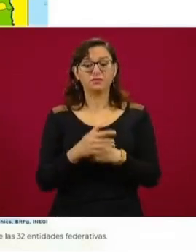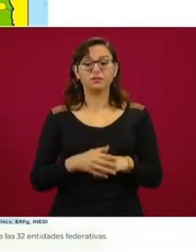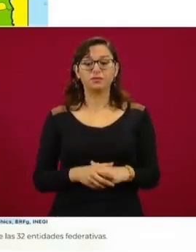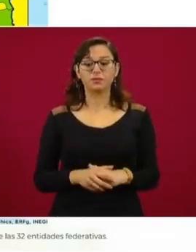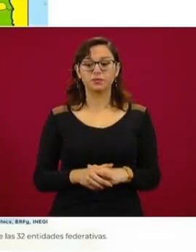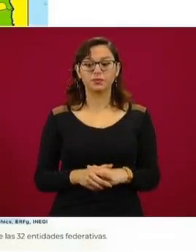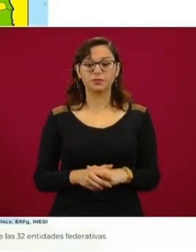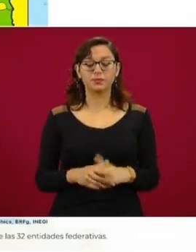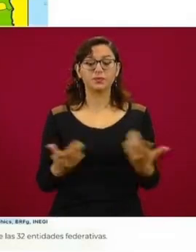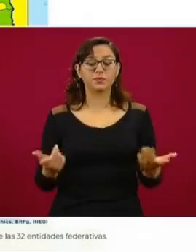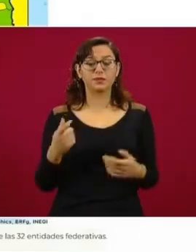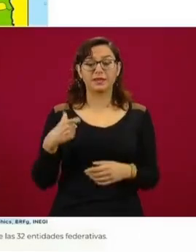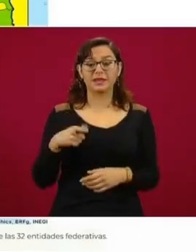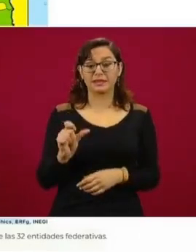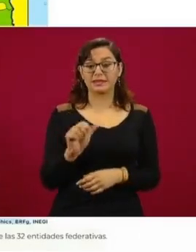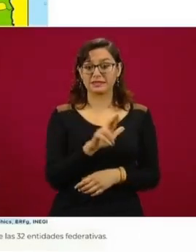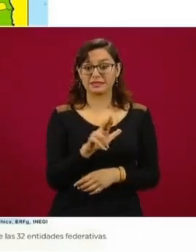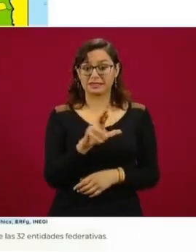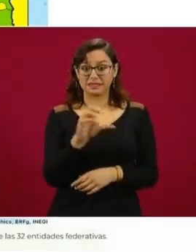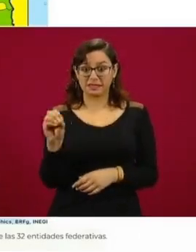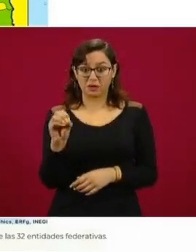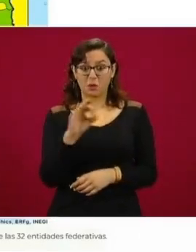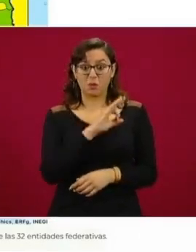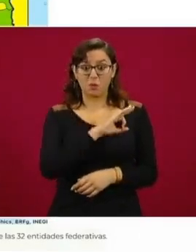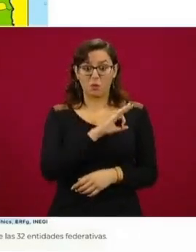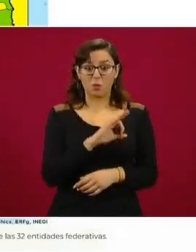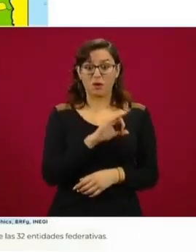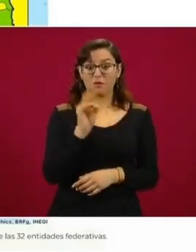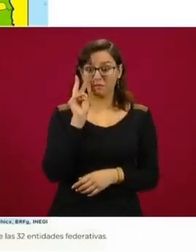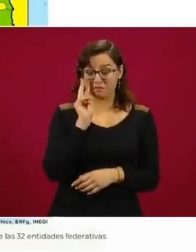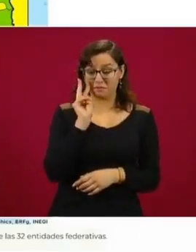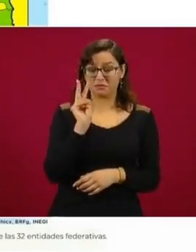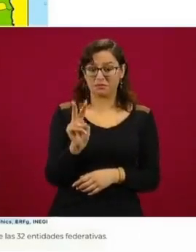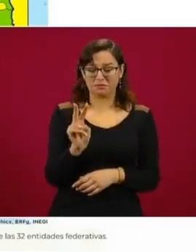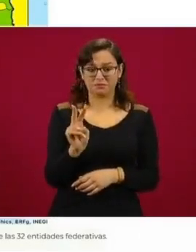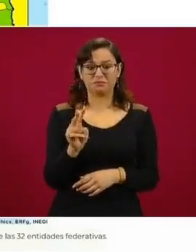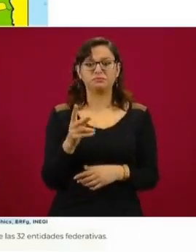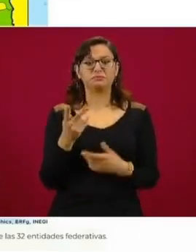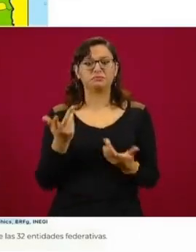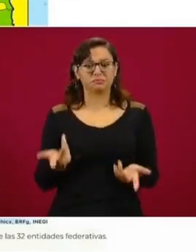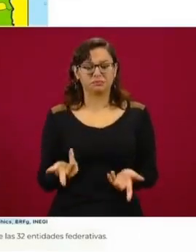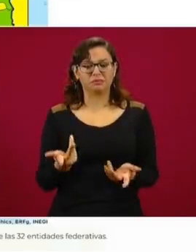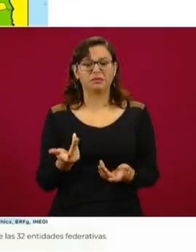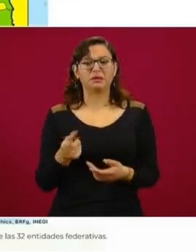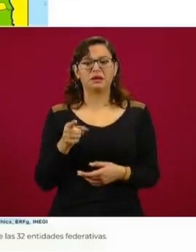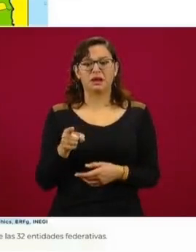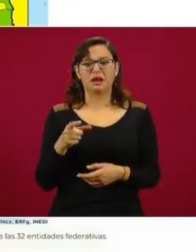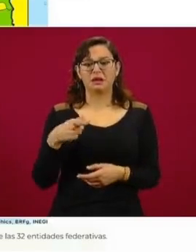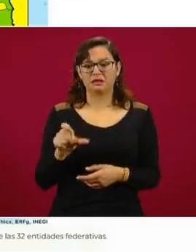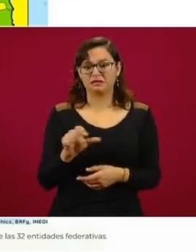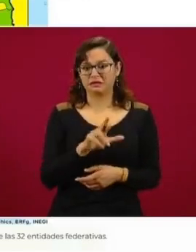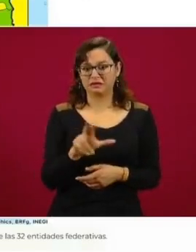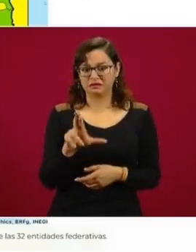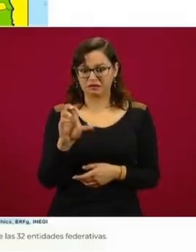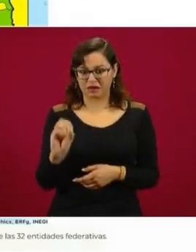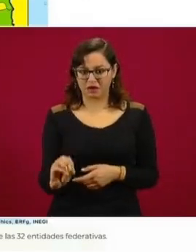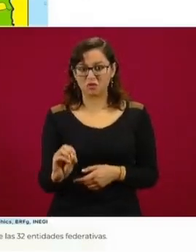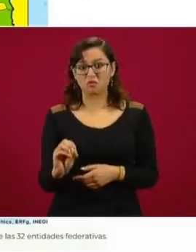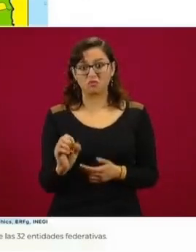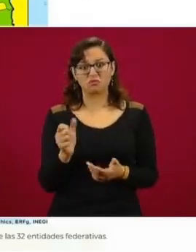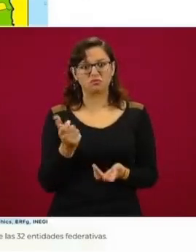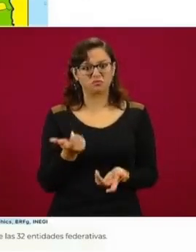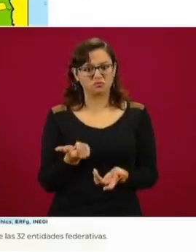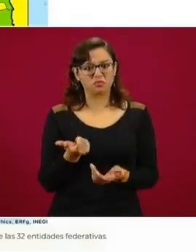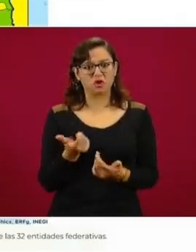Bueno, Quintana Roo, que aquí hay un atenuante, Quintana Roo aparece de manera alta, pero hay que